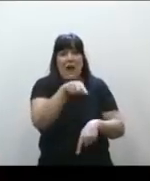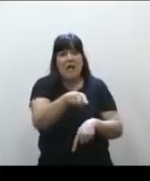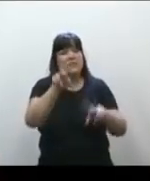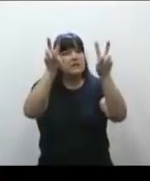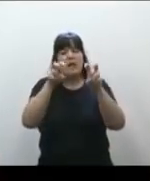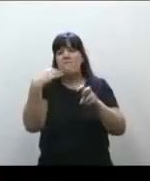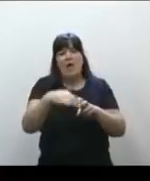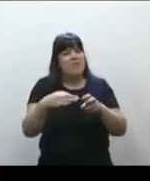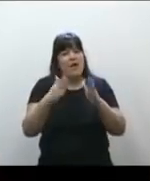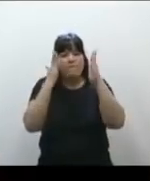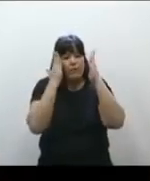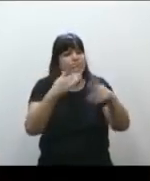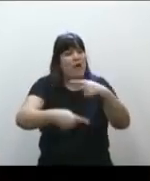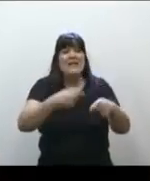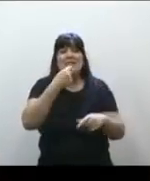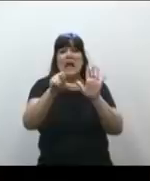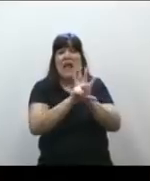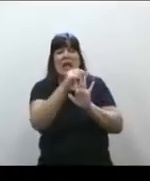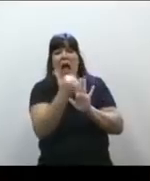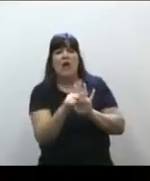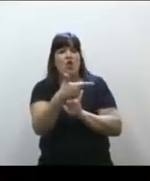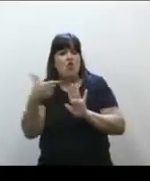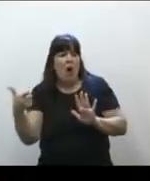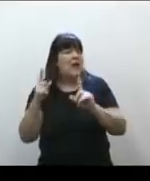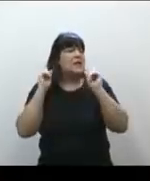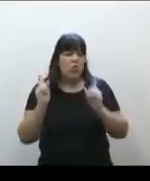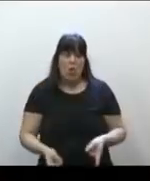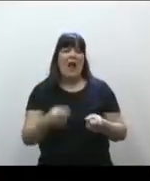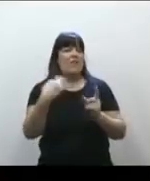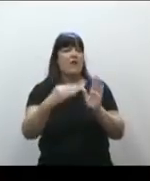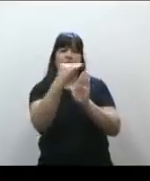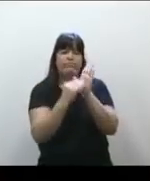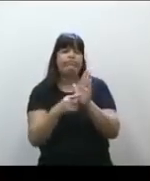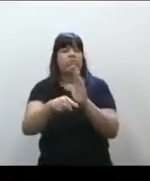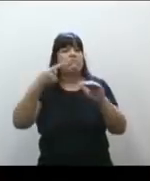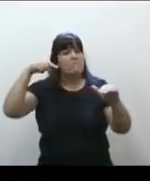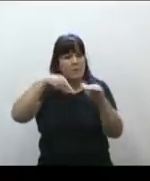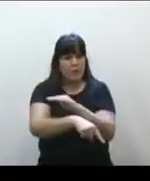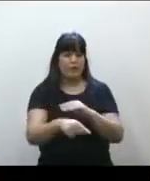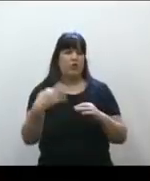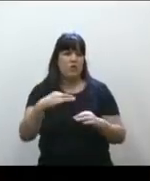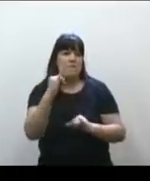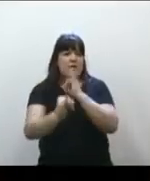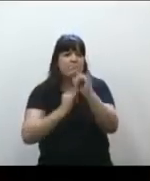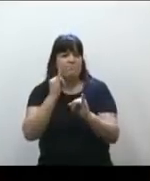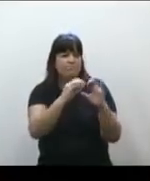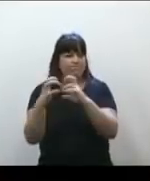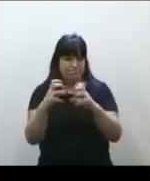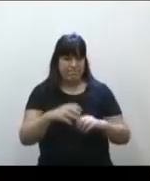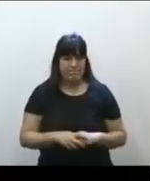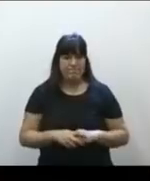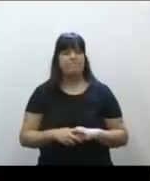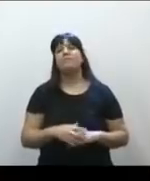seguir con esta ley o sin esta ley, pero esa es una cosa que debe seguir y profundizarse. Por último,